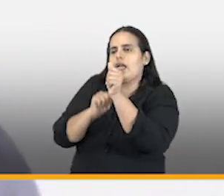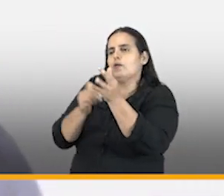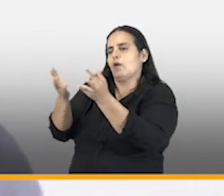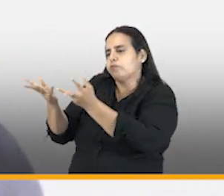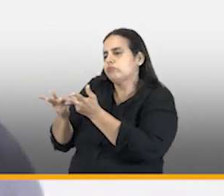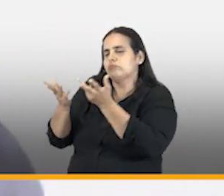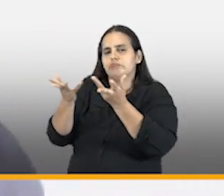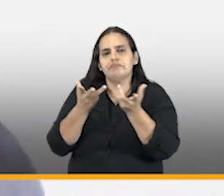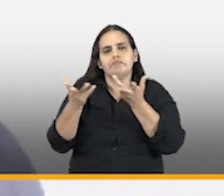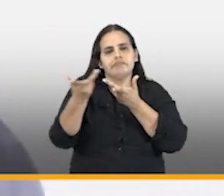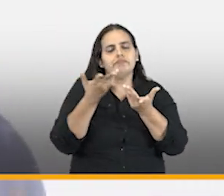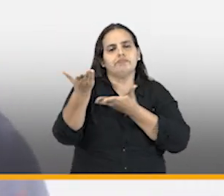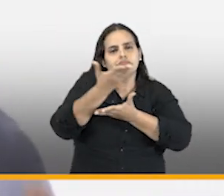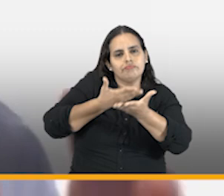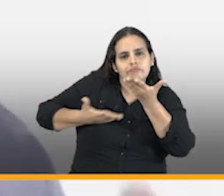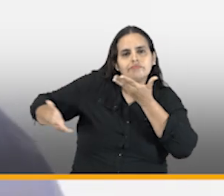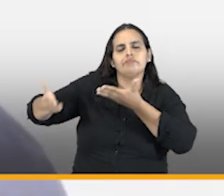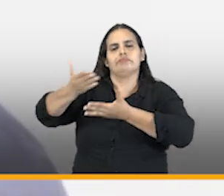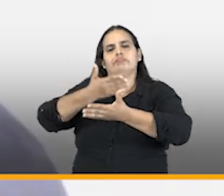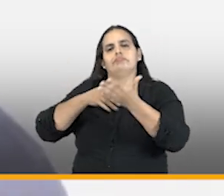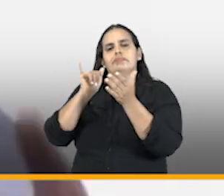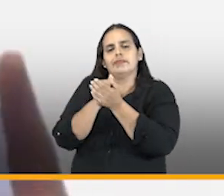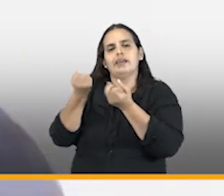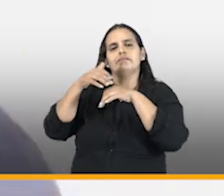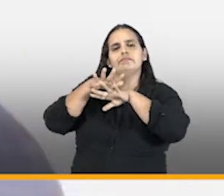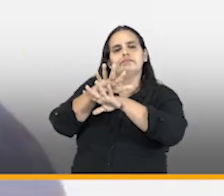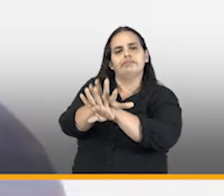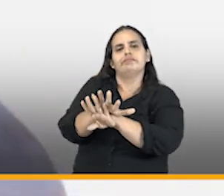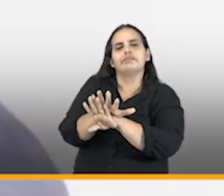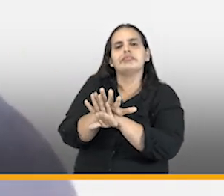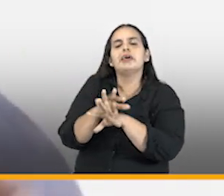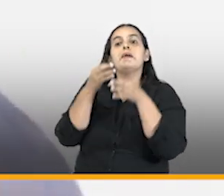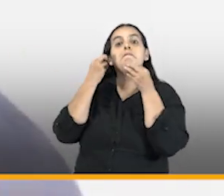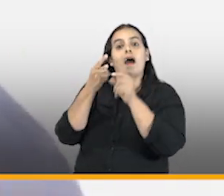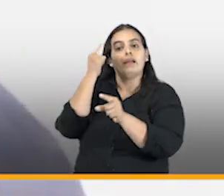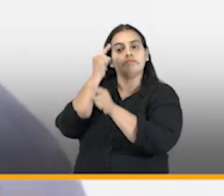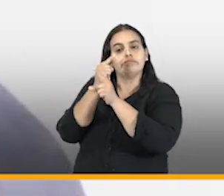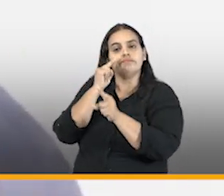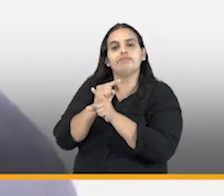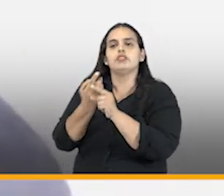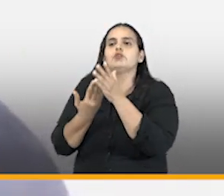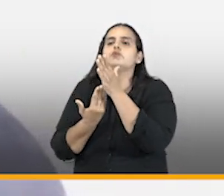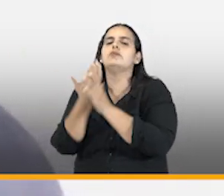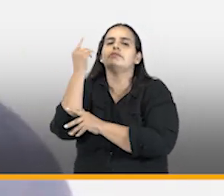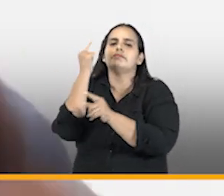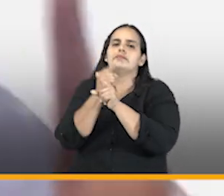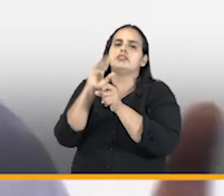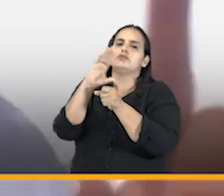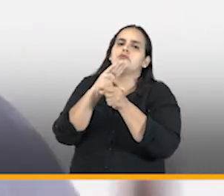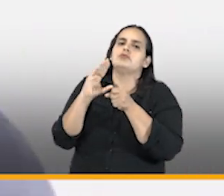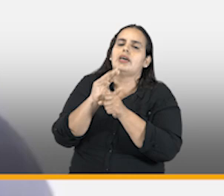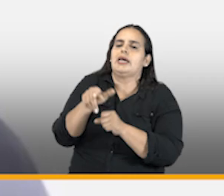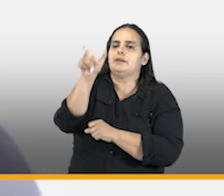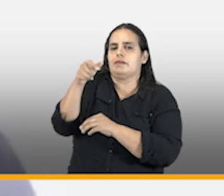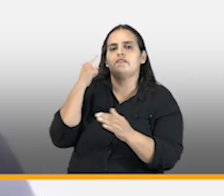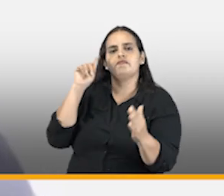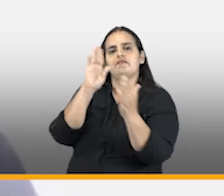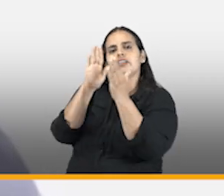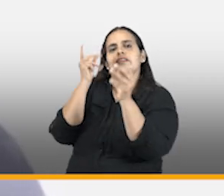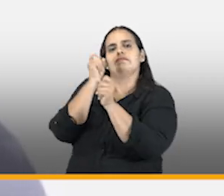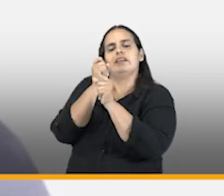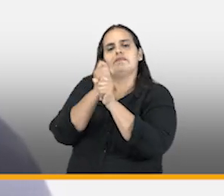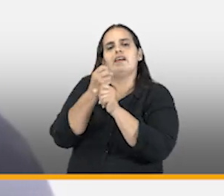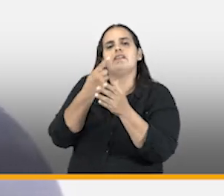el manejo de las redes para garantizar la actualización de los ciudadanos frente al trabajo que